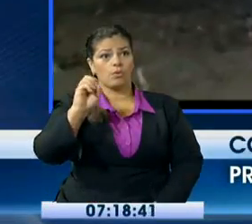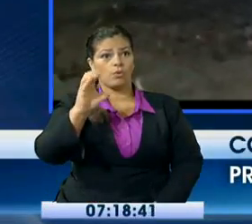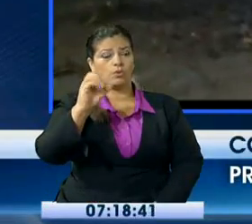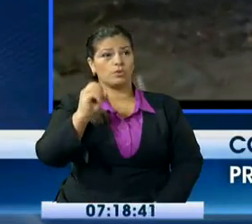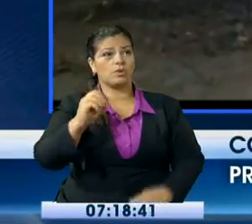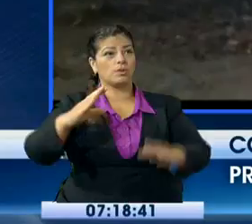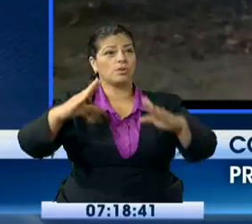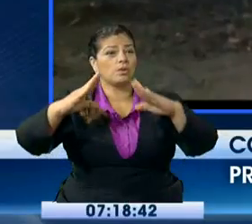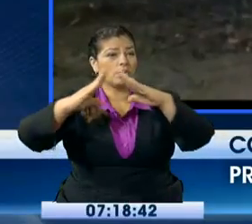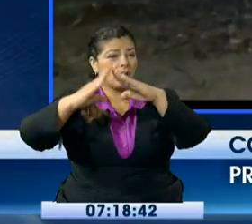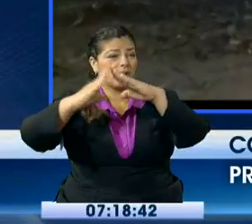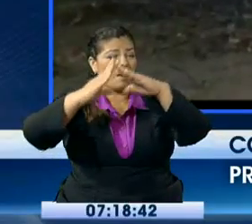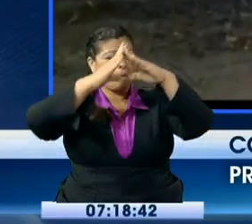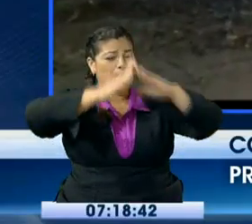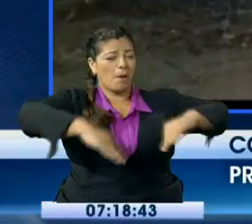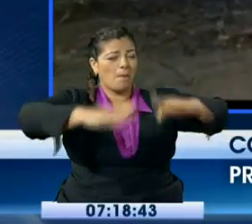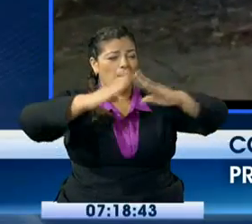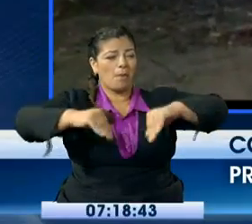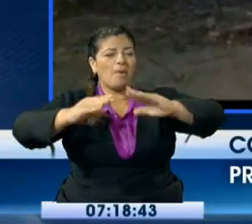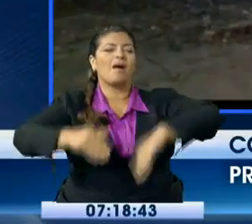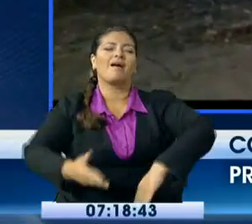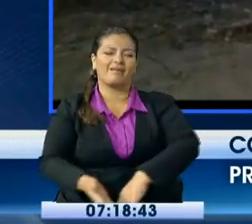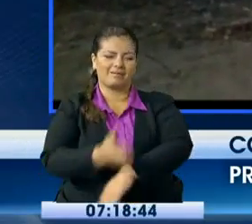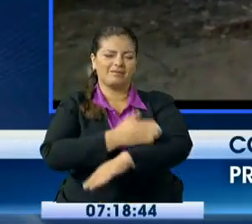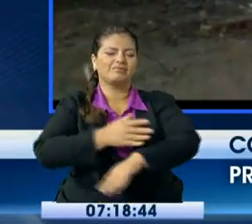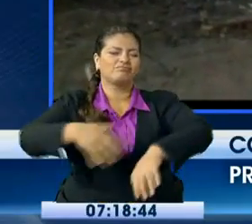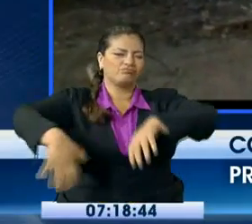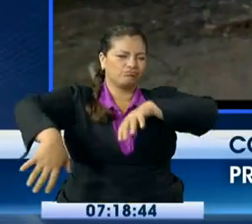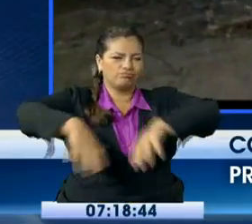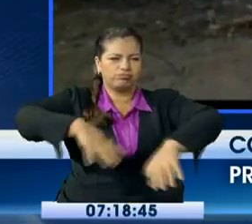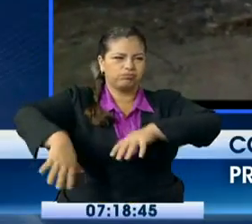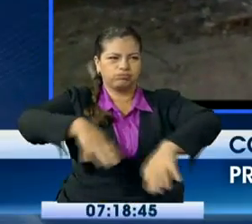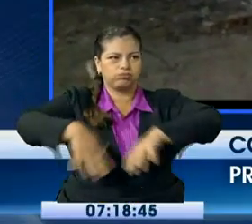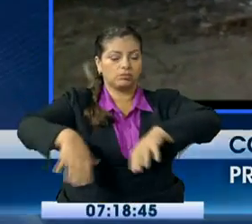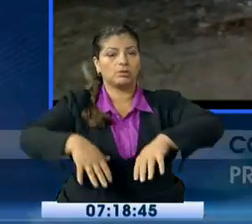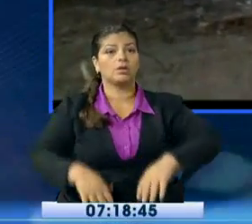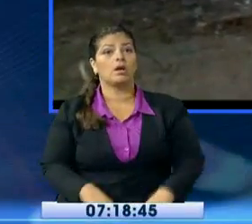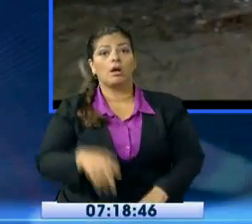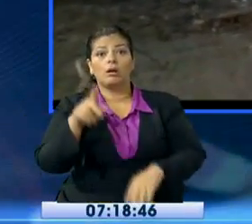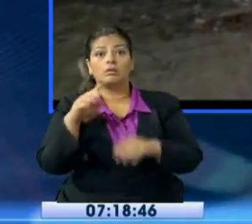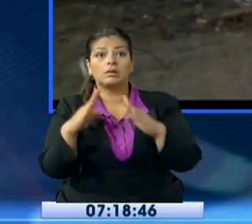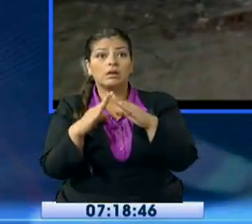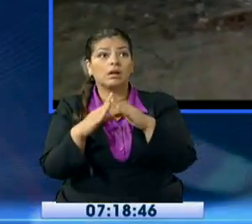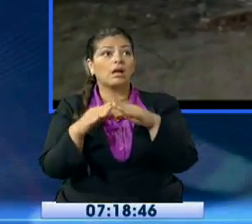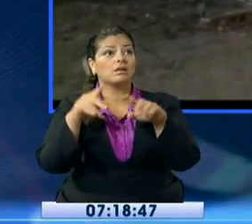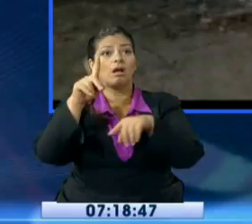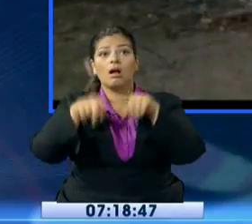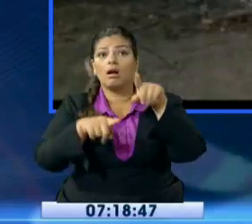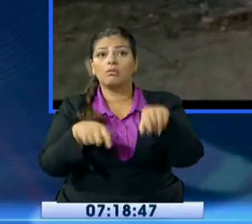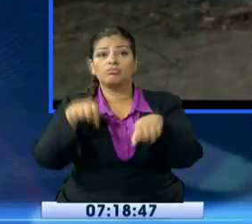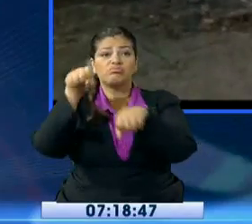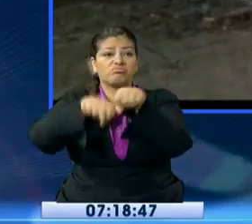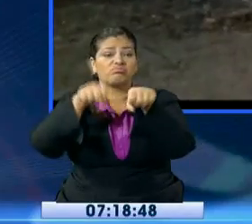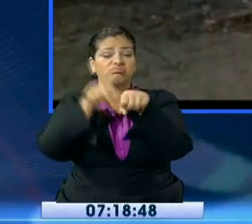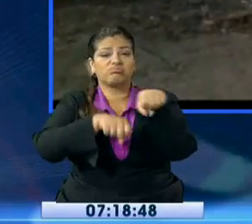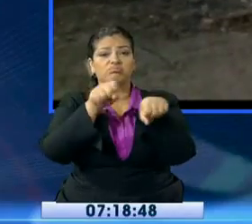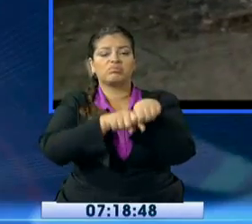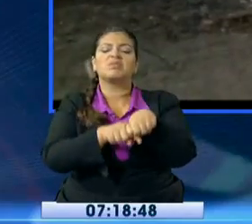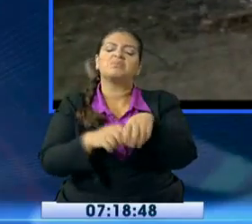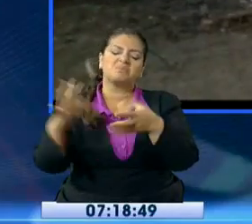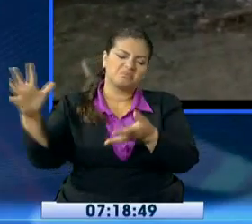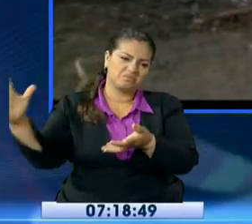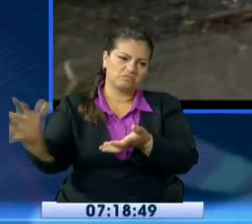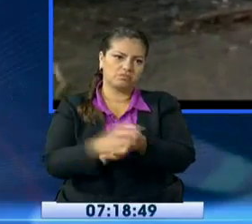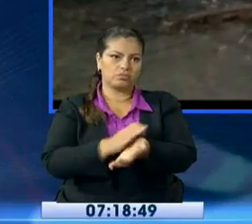el proceso de remoción de escombros de más de 100 casas que teníamos que tumbar. Y el día de hoy nos encontramos con el desbordamiento del